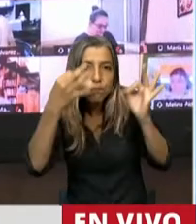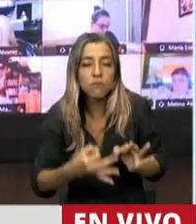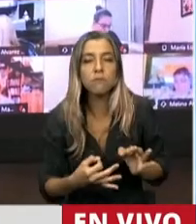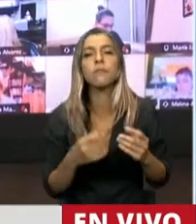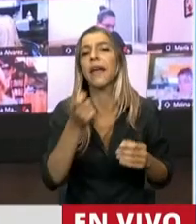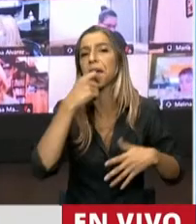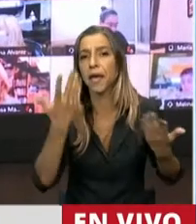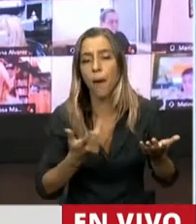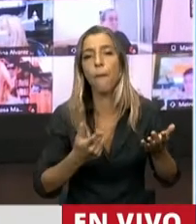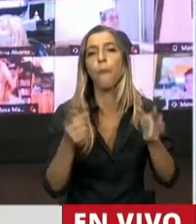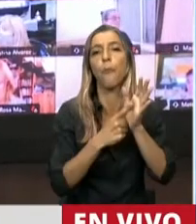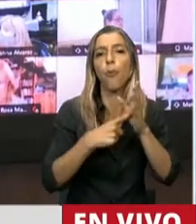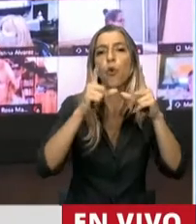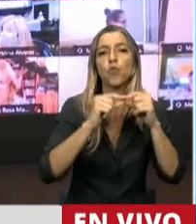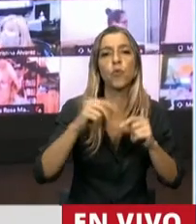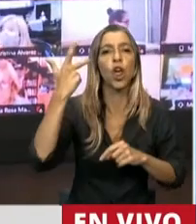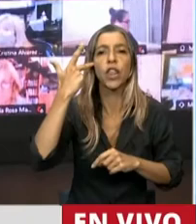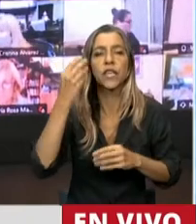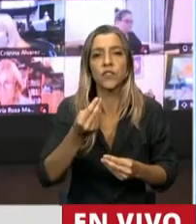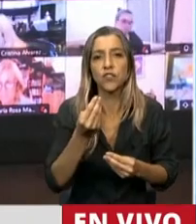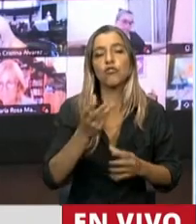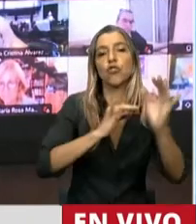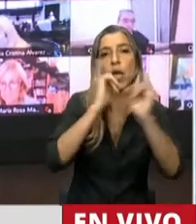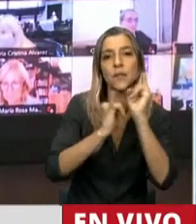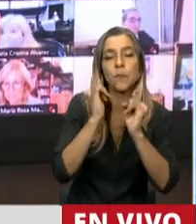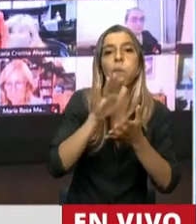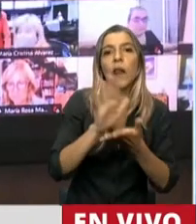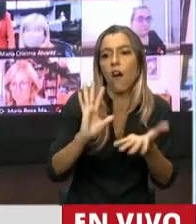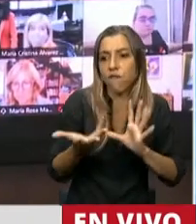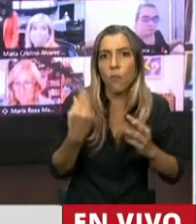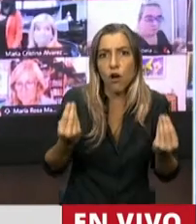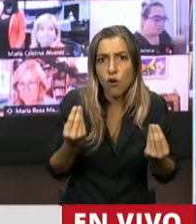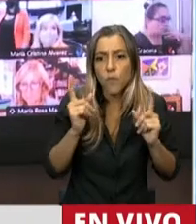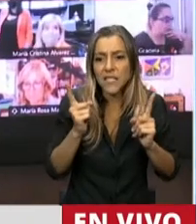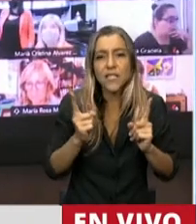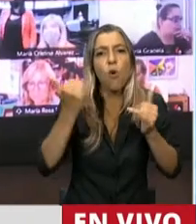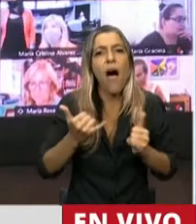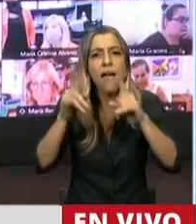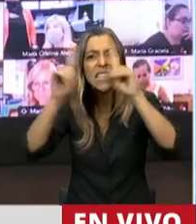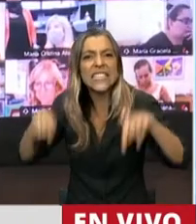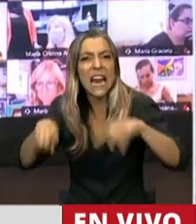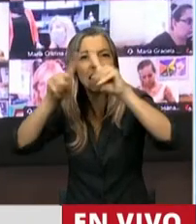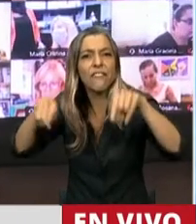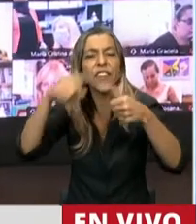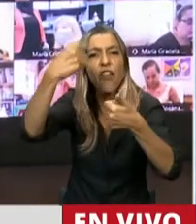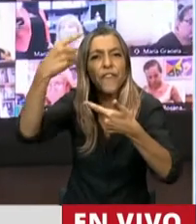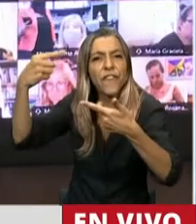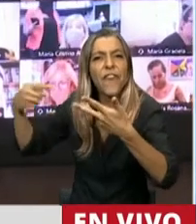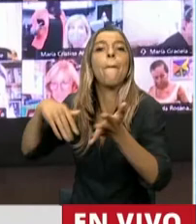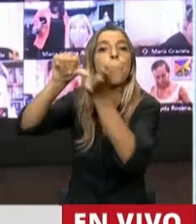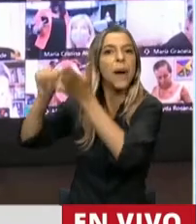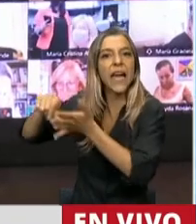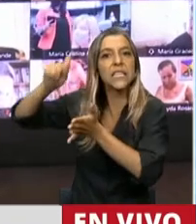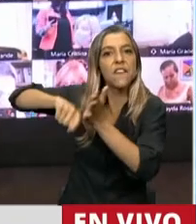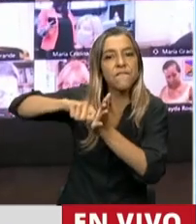18, que regula la calidad del fuel hoy, incluso brindando los modelos de certificado que cada país firmante debe utilizar.